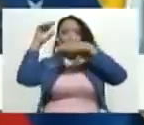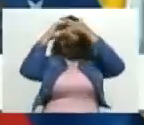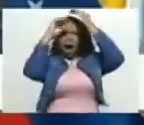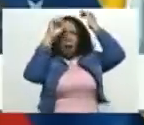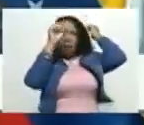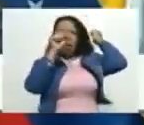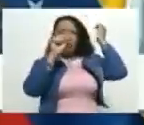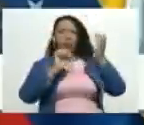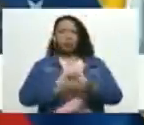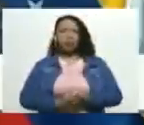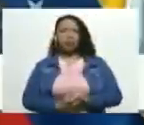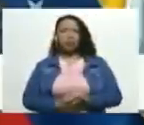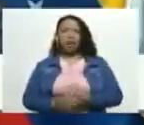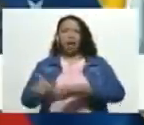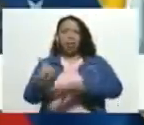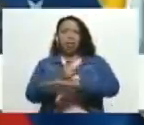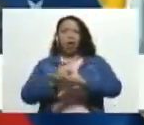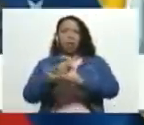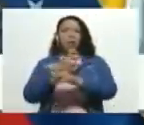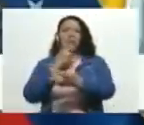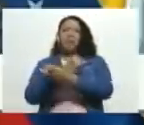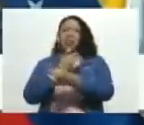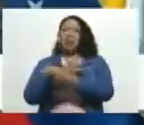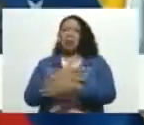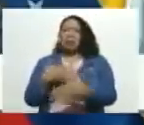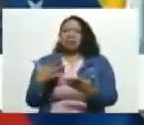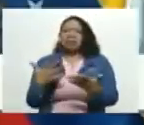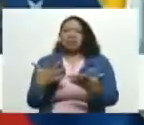del gobierno fantasma por Dios